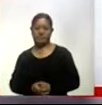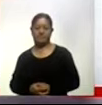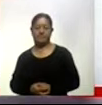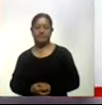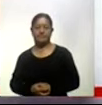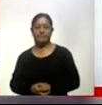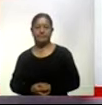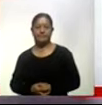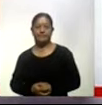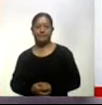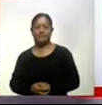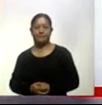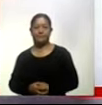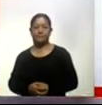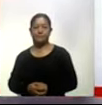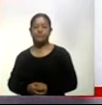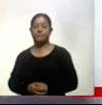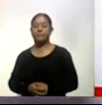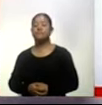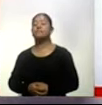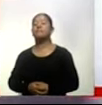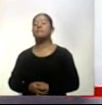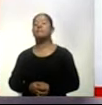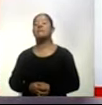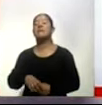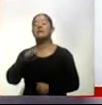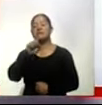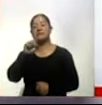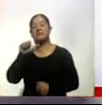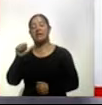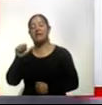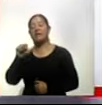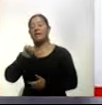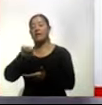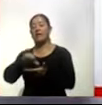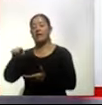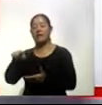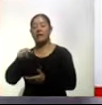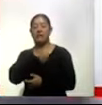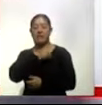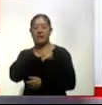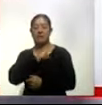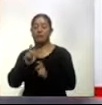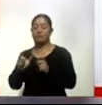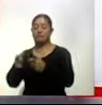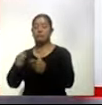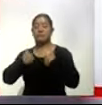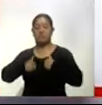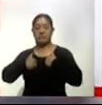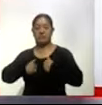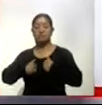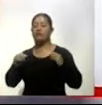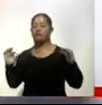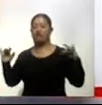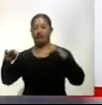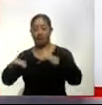Y en otras cosas, el Centro de Salud Urbano de Chautempan se reacondicionó y también, mire usted, capacitó